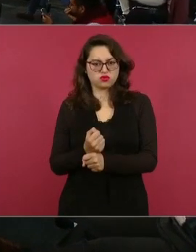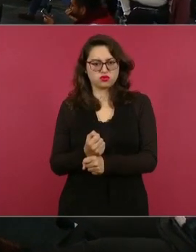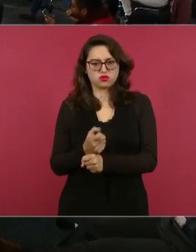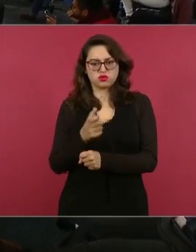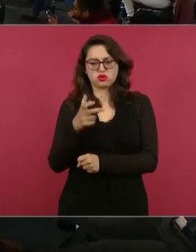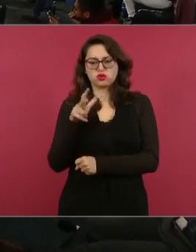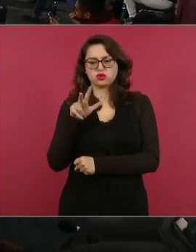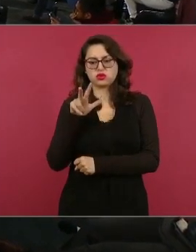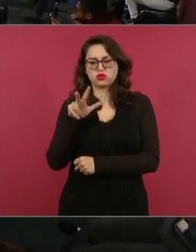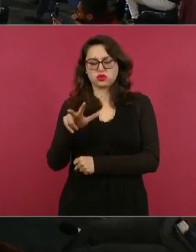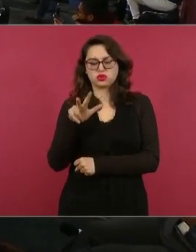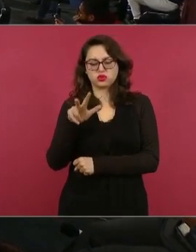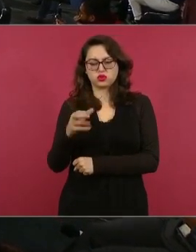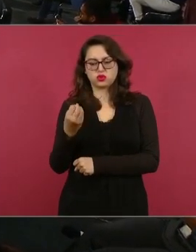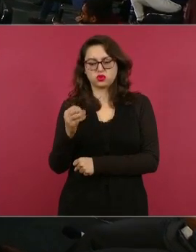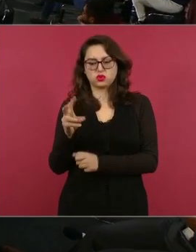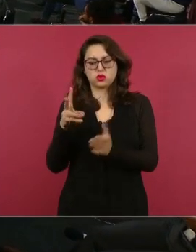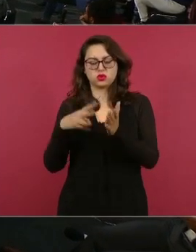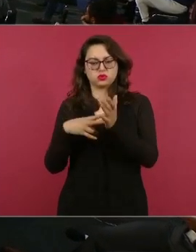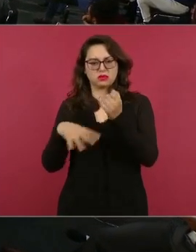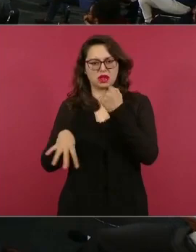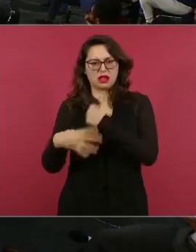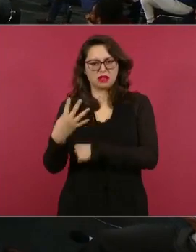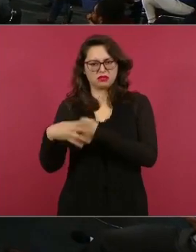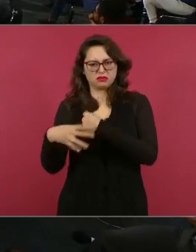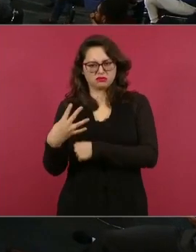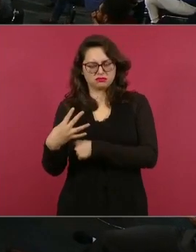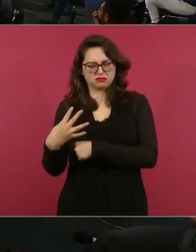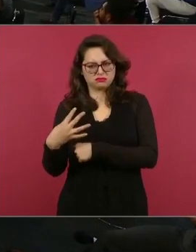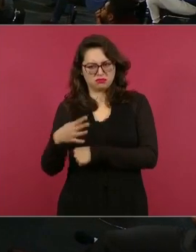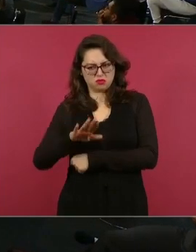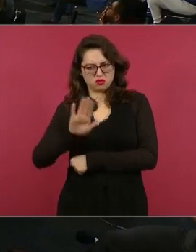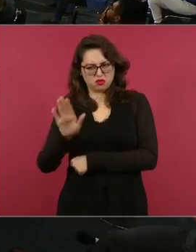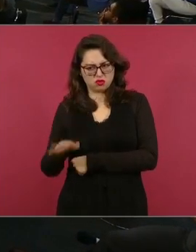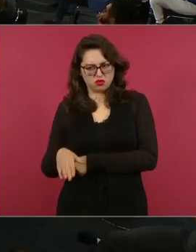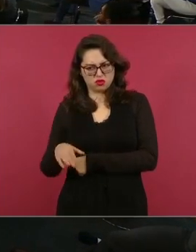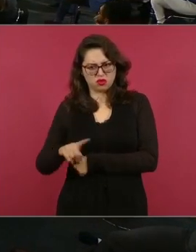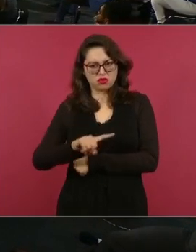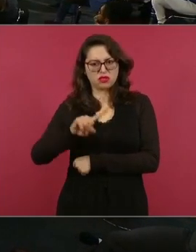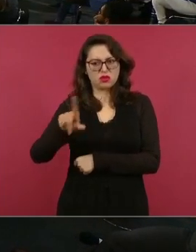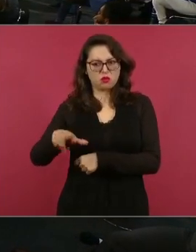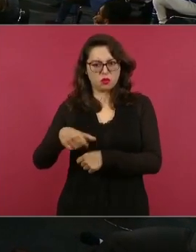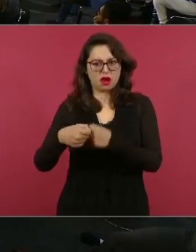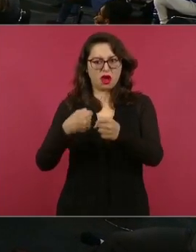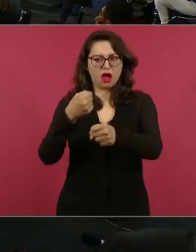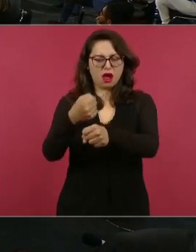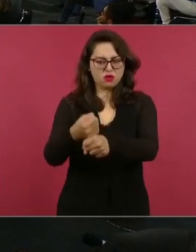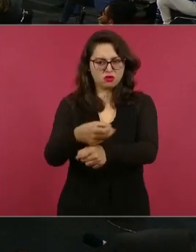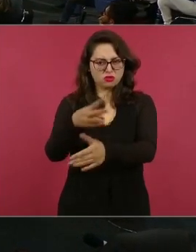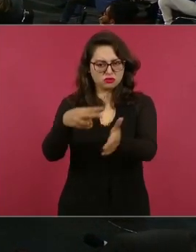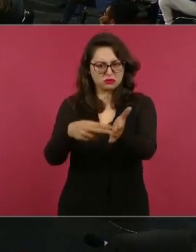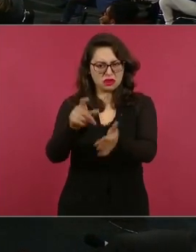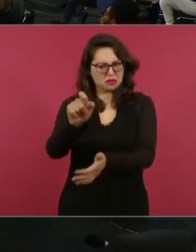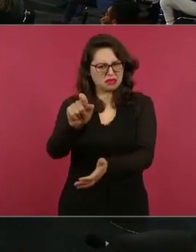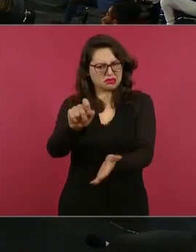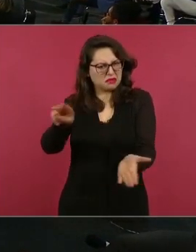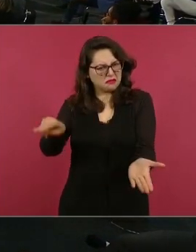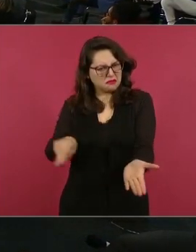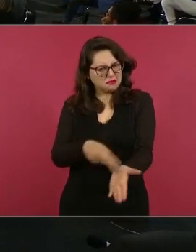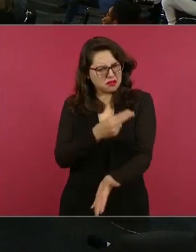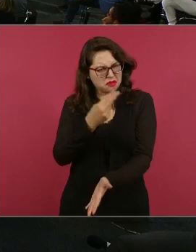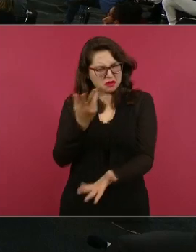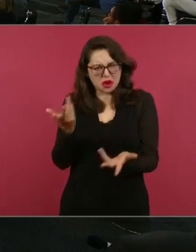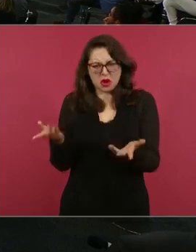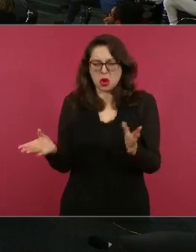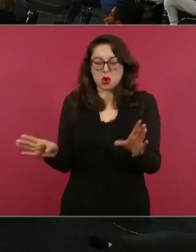18 de octubre de 2014 de acuerdo al acta de defunción número 13 87 105 del